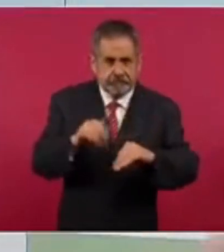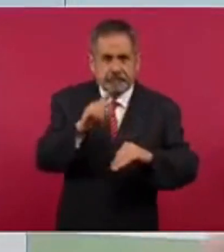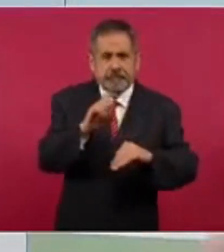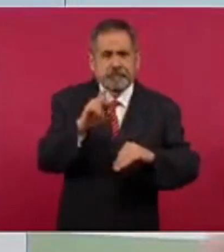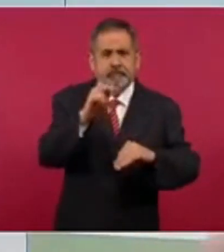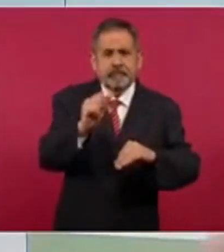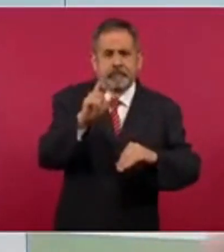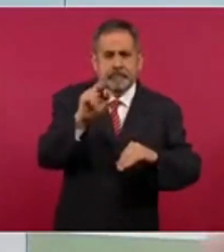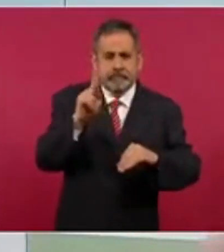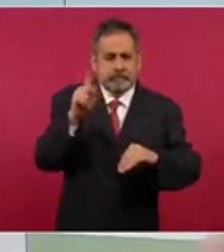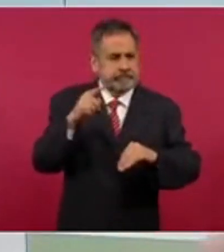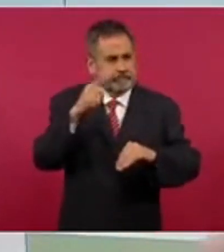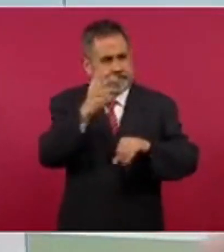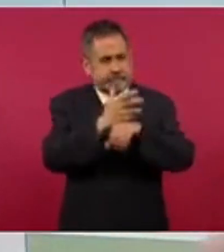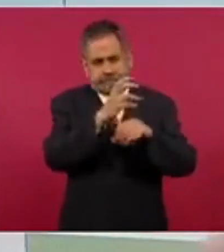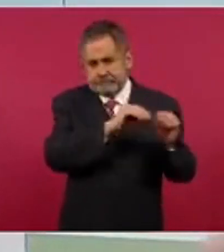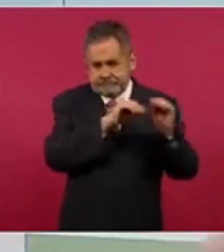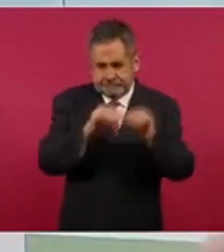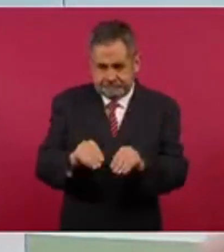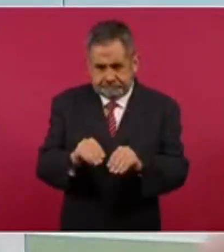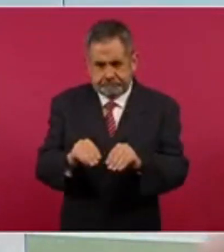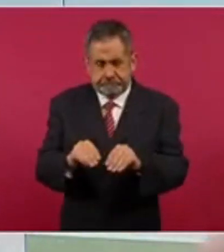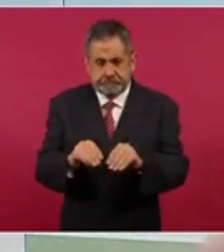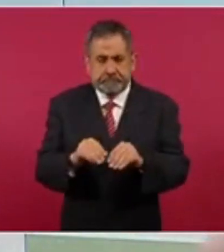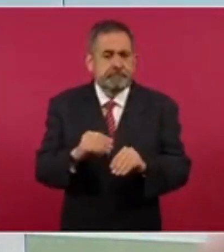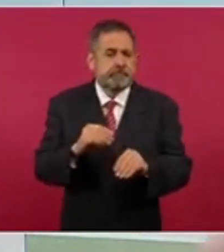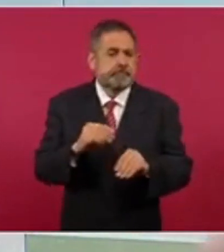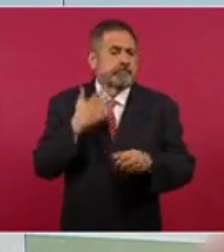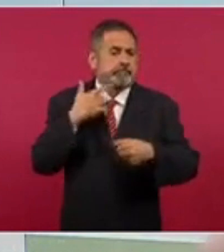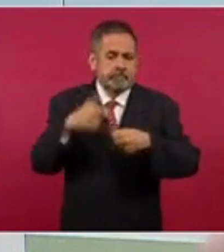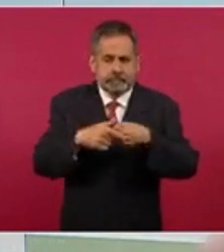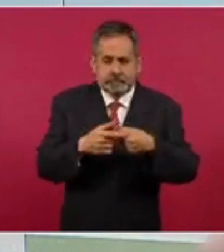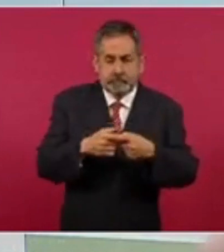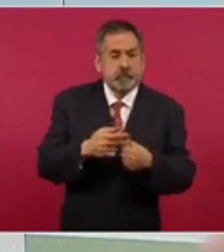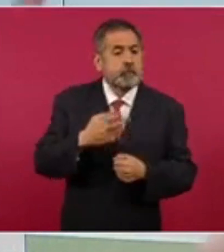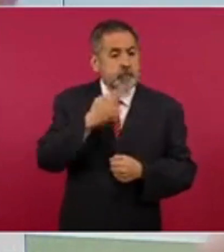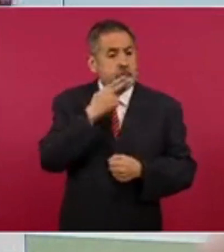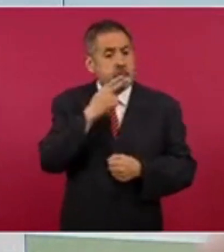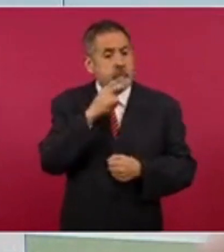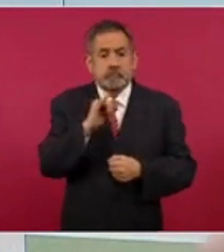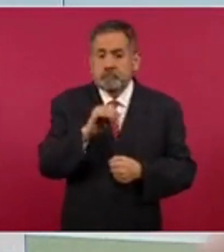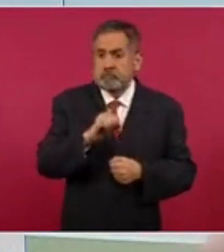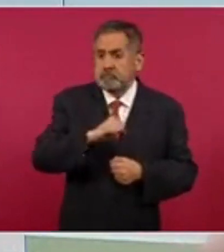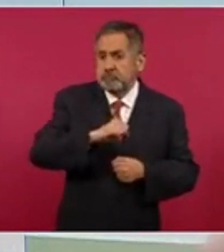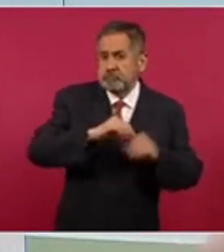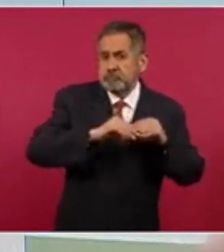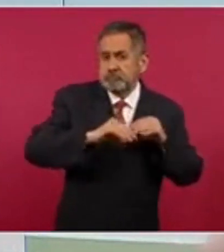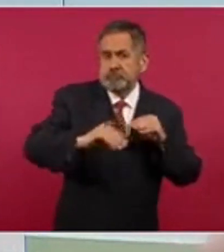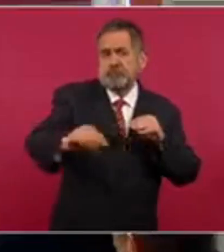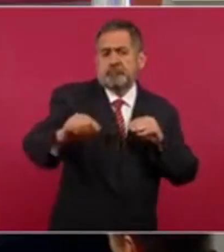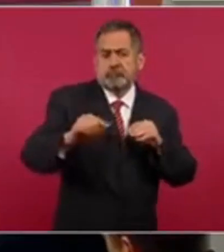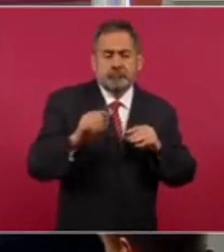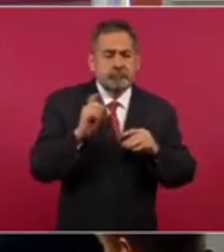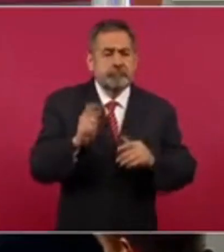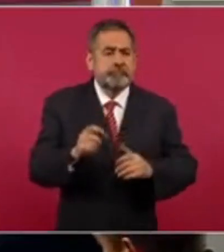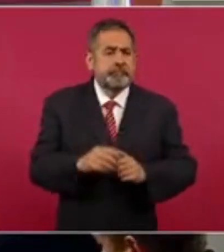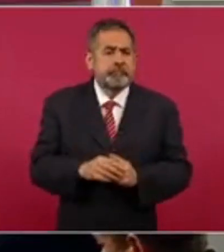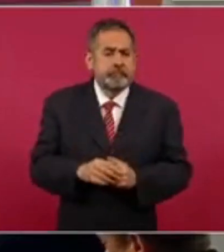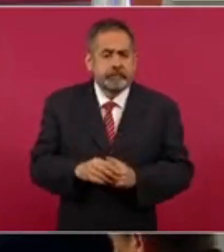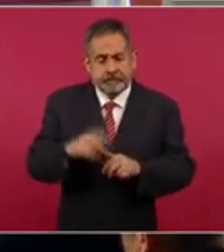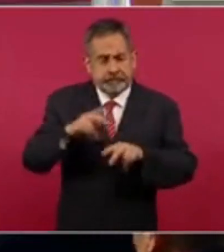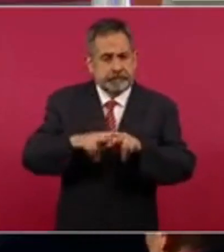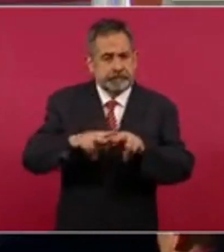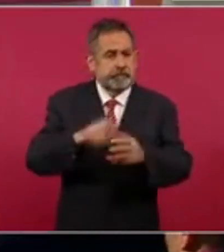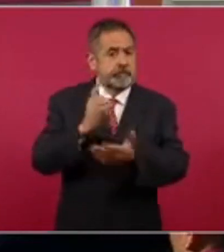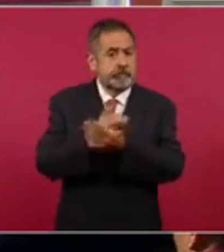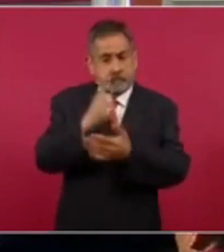y no sólo se va a utilizar para el tren